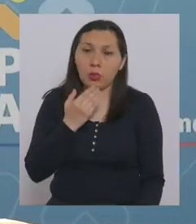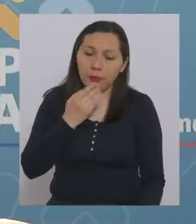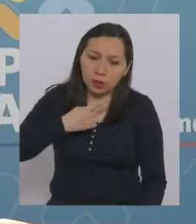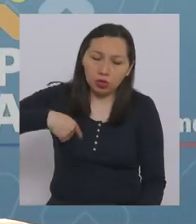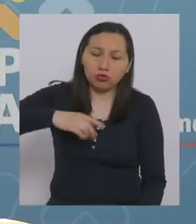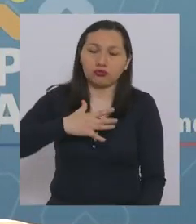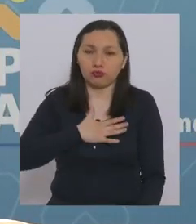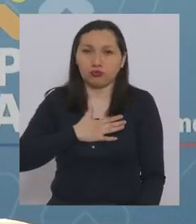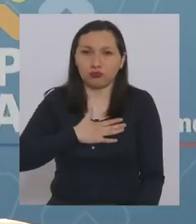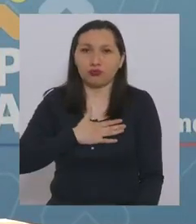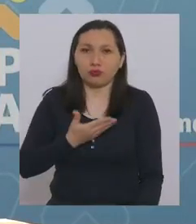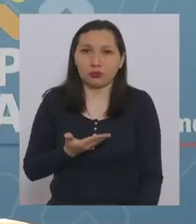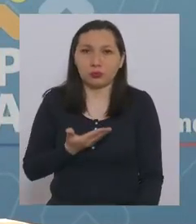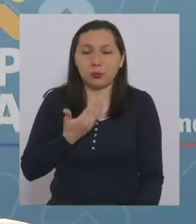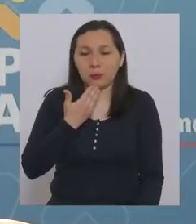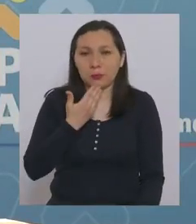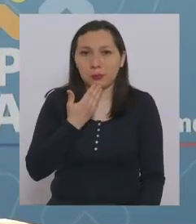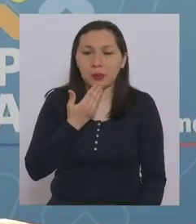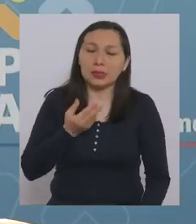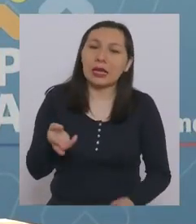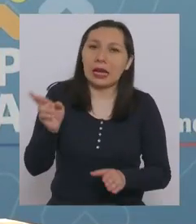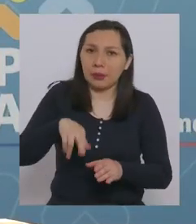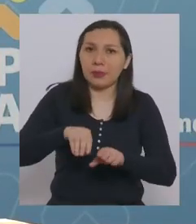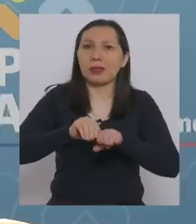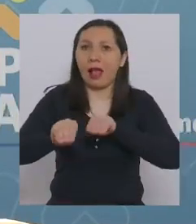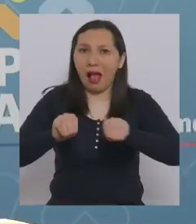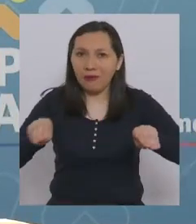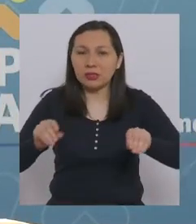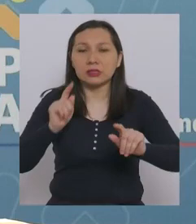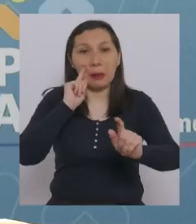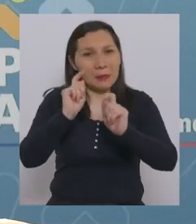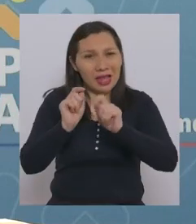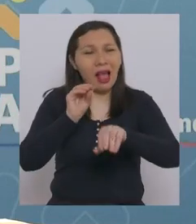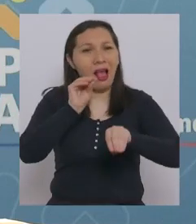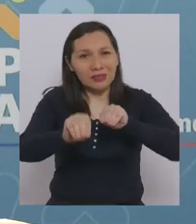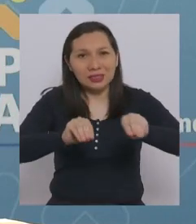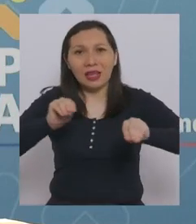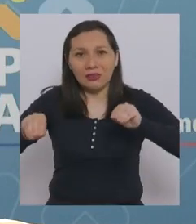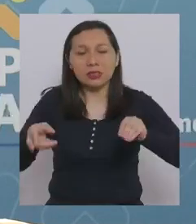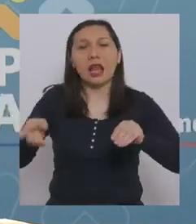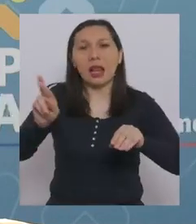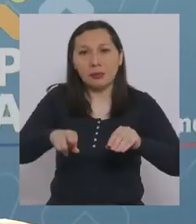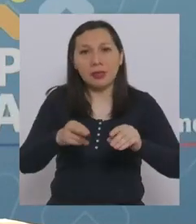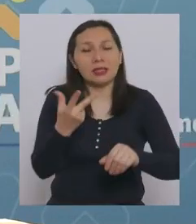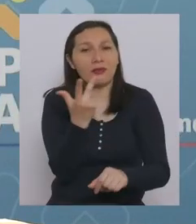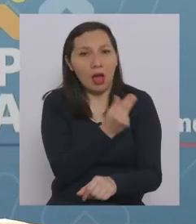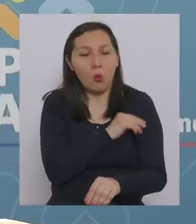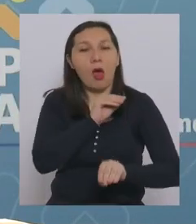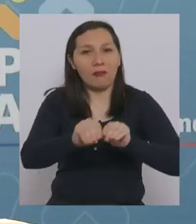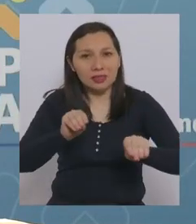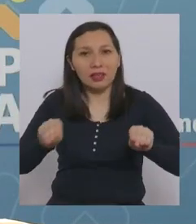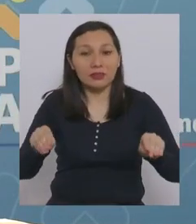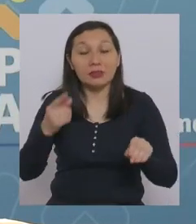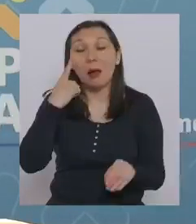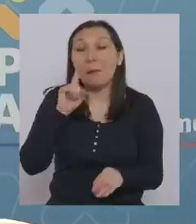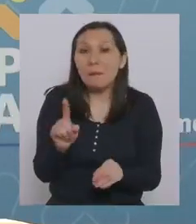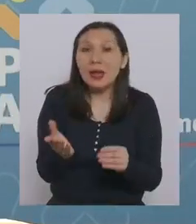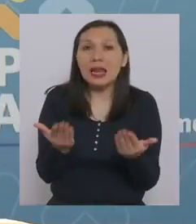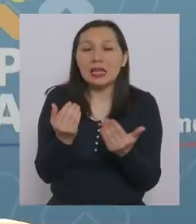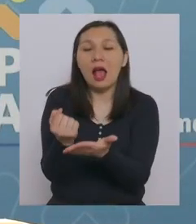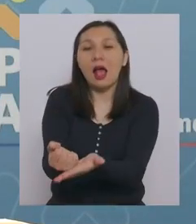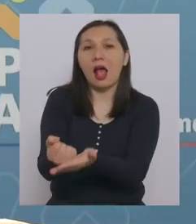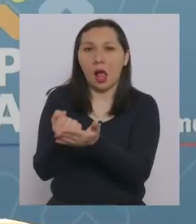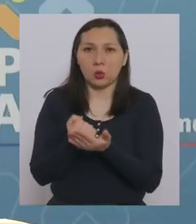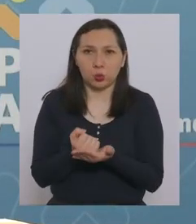nosotros seguir insistiendo en la comunicación de riesgo y seguir insistiendo en la vacunación. Pero requerimos de la